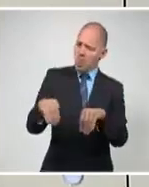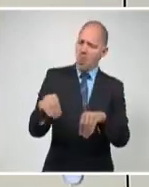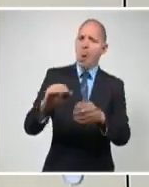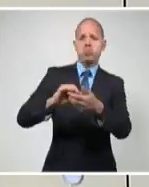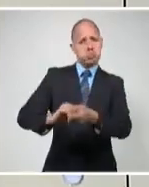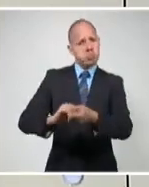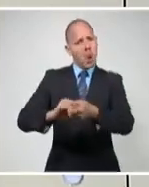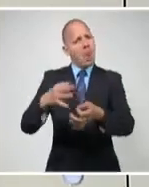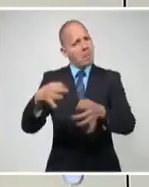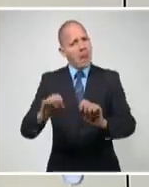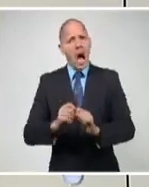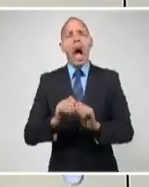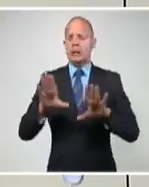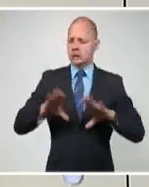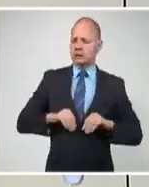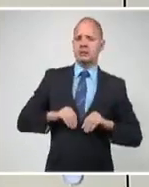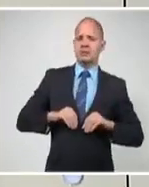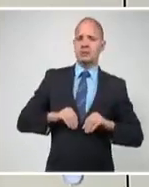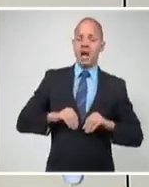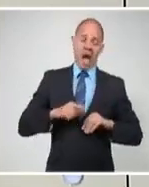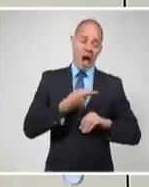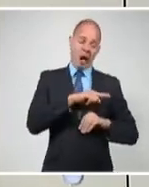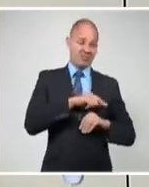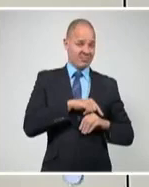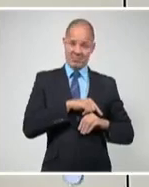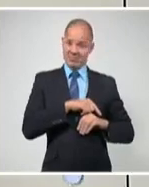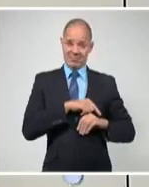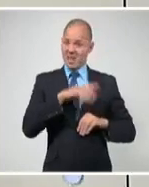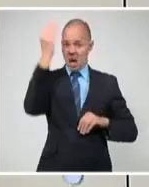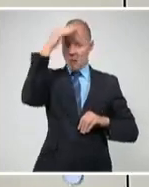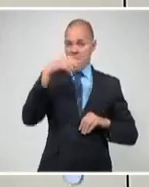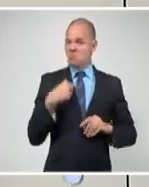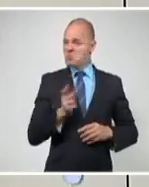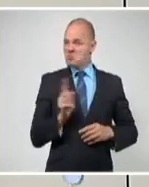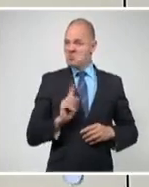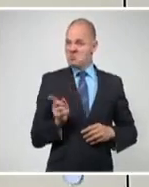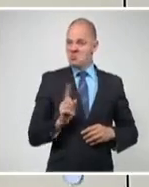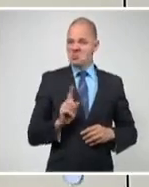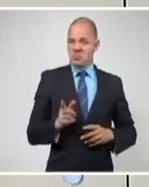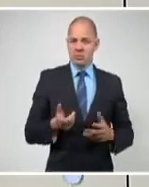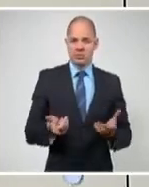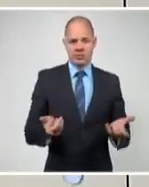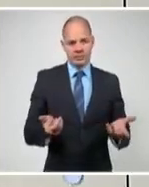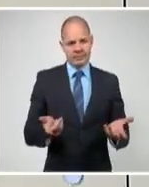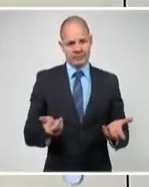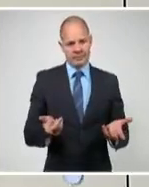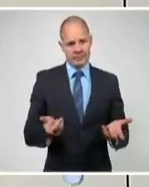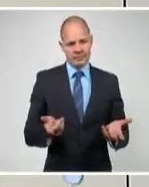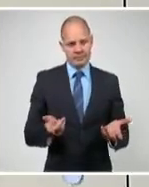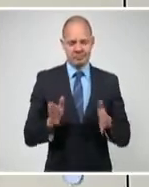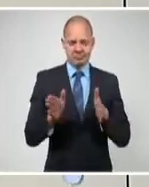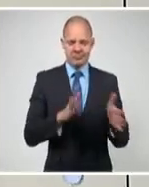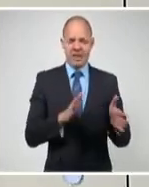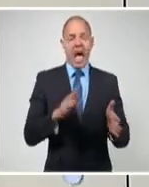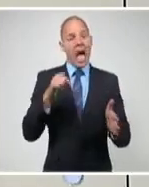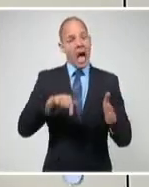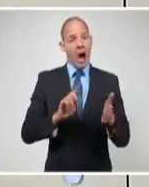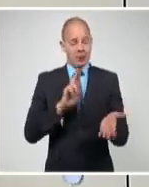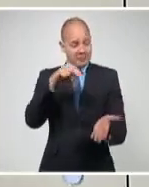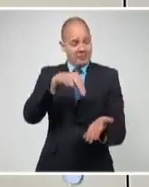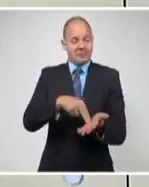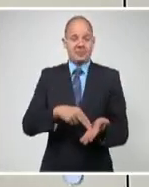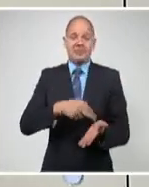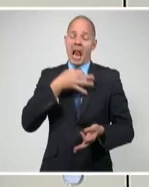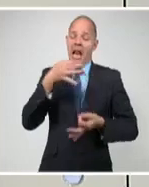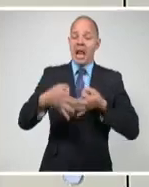presidente que debería entregarle el cargo pacíficamente. En su discurso inaugural, Biden hizo lo esperable. Llamar a la